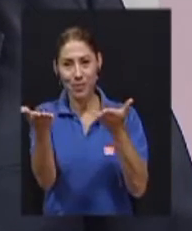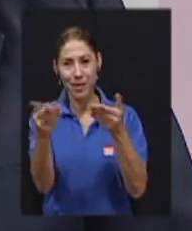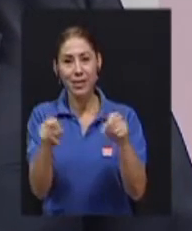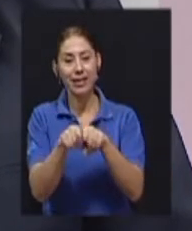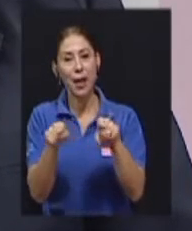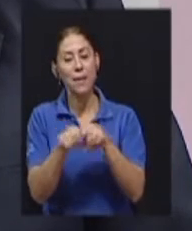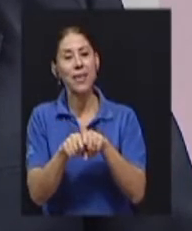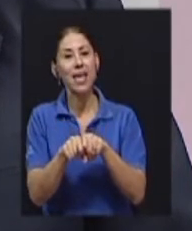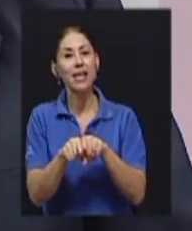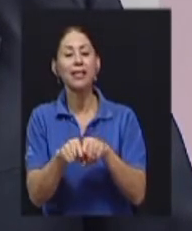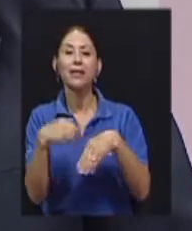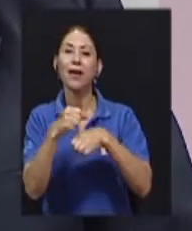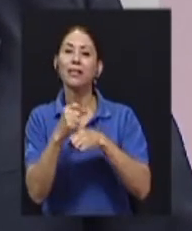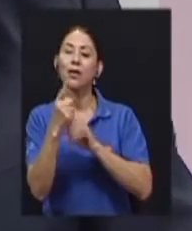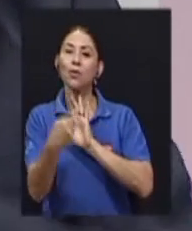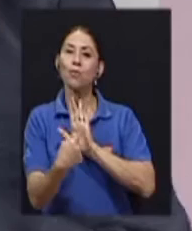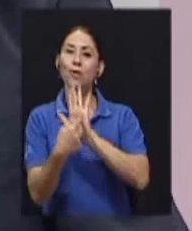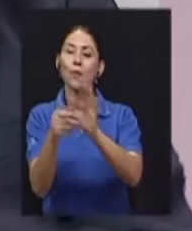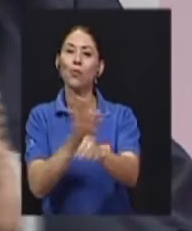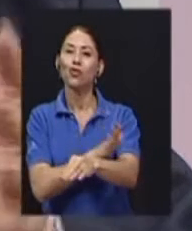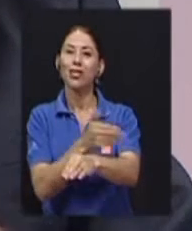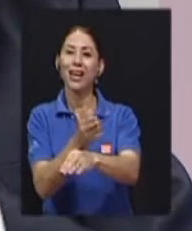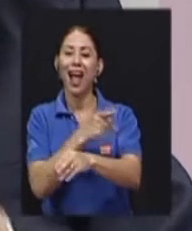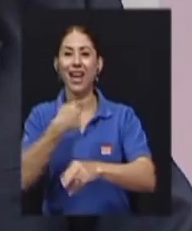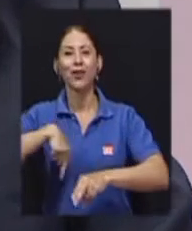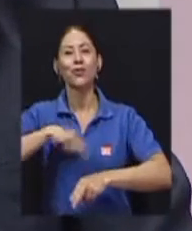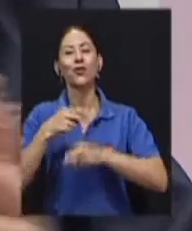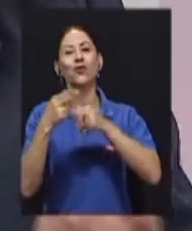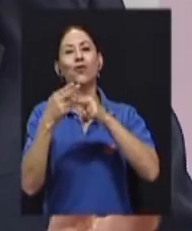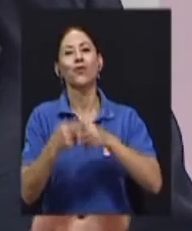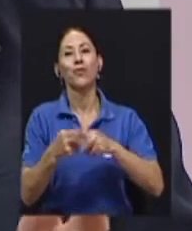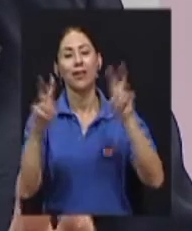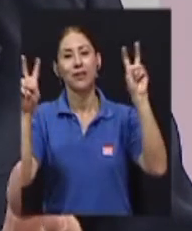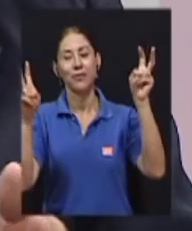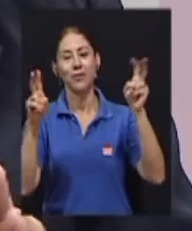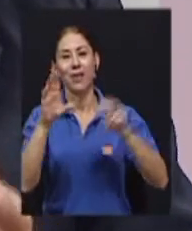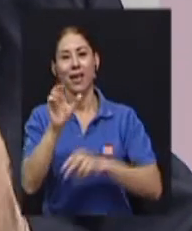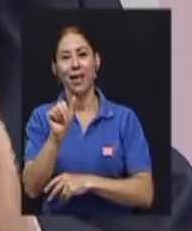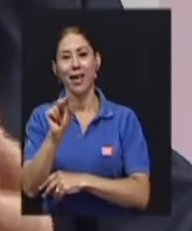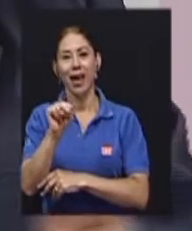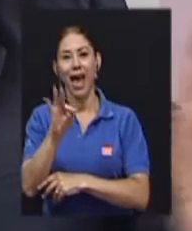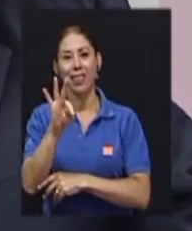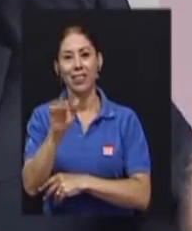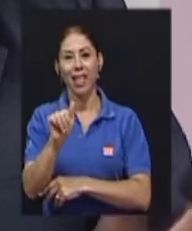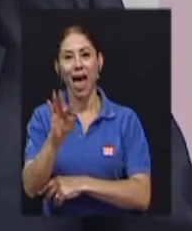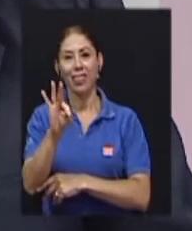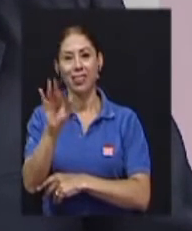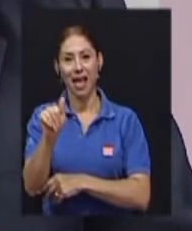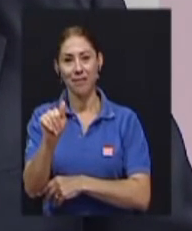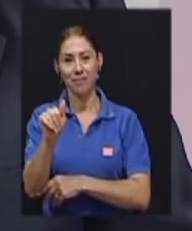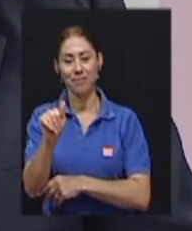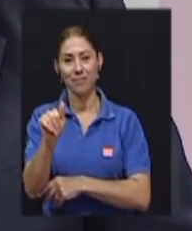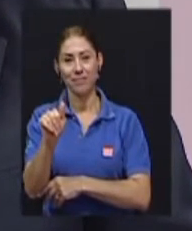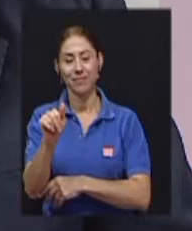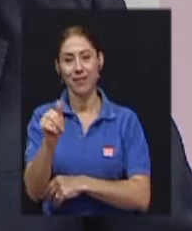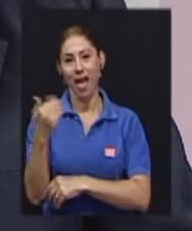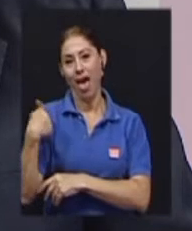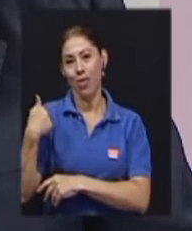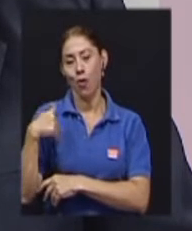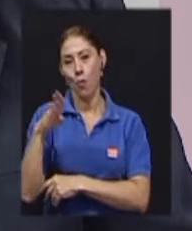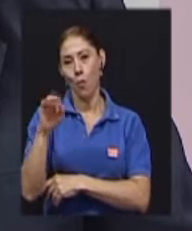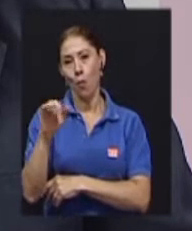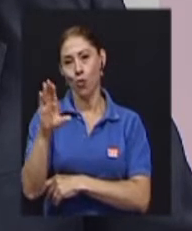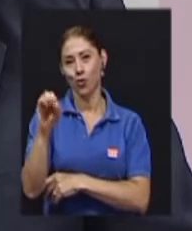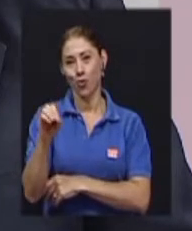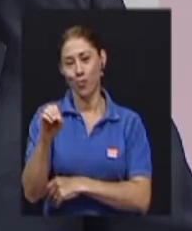un musical, nosotros le llamamos cantata, para utilizar el término italiano, a Don Bosco, que también se está